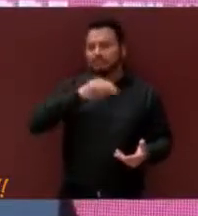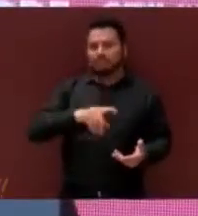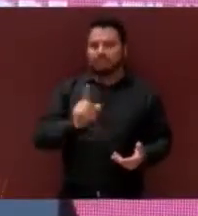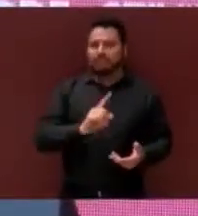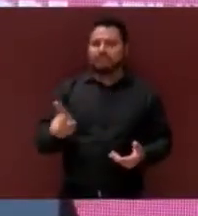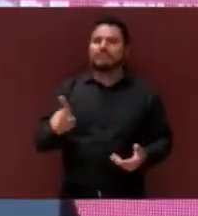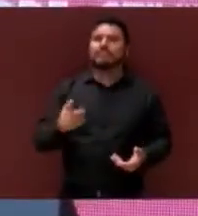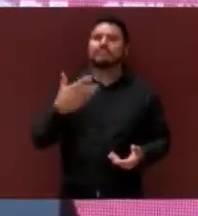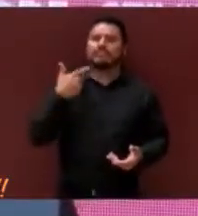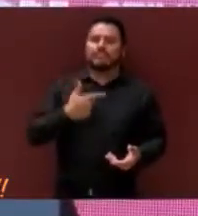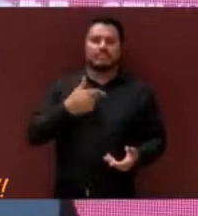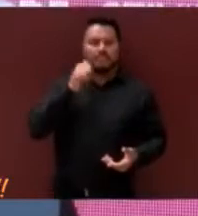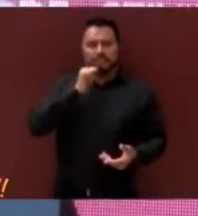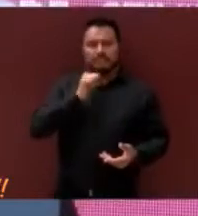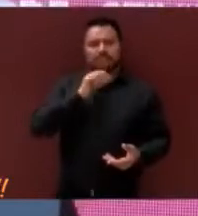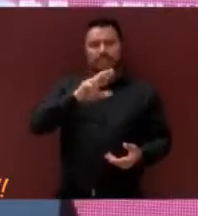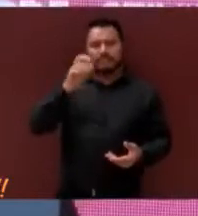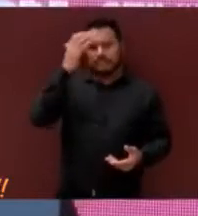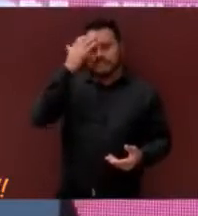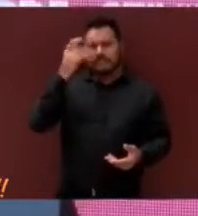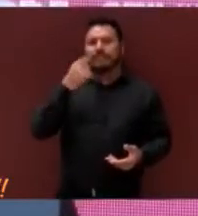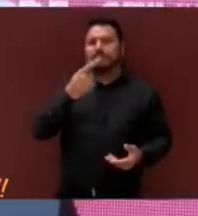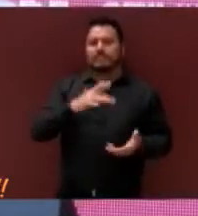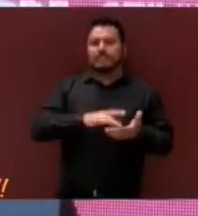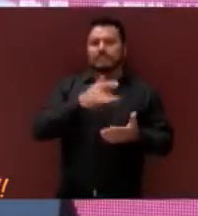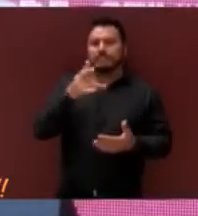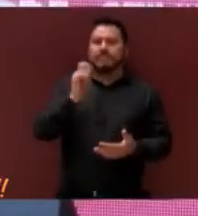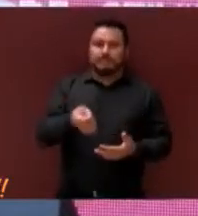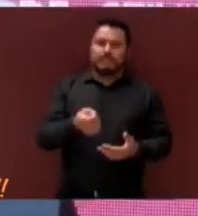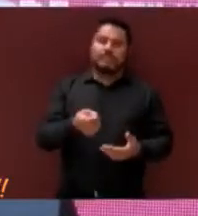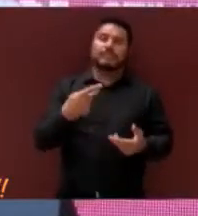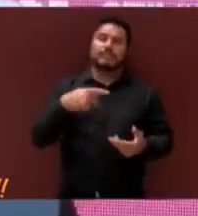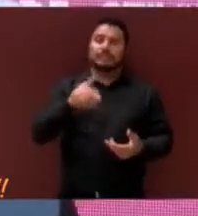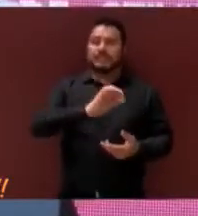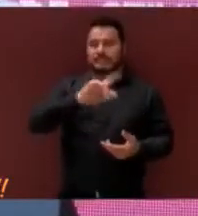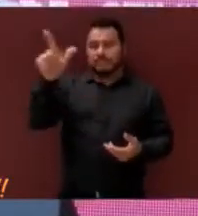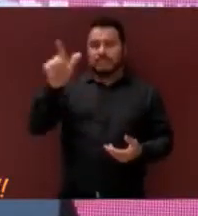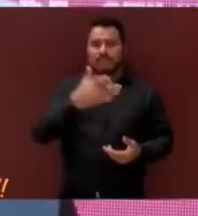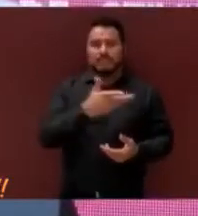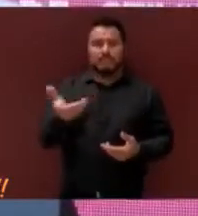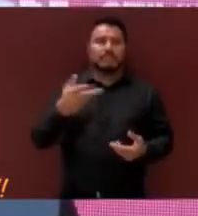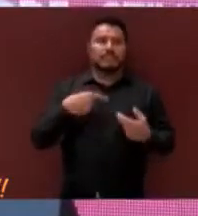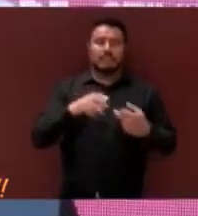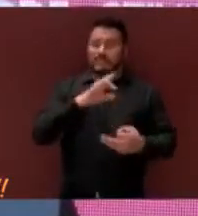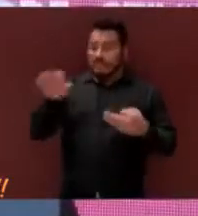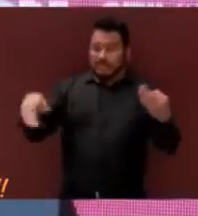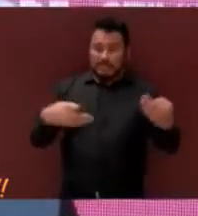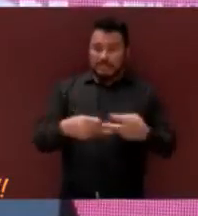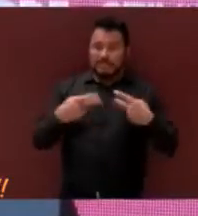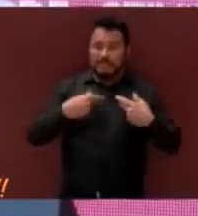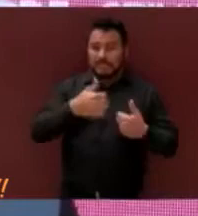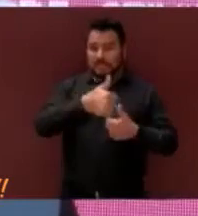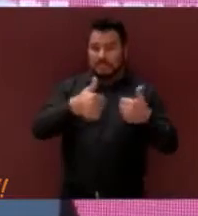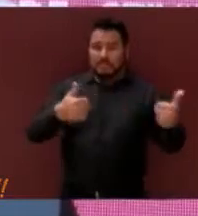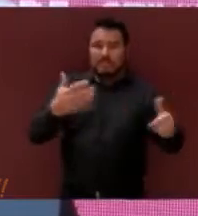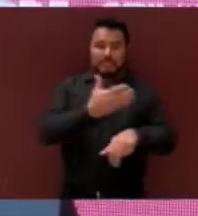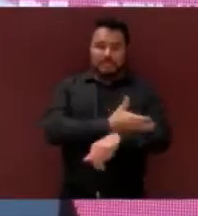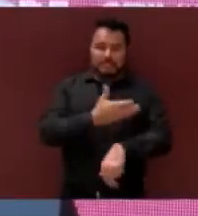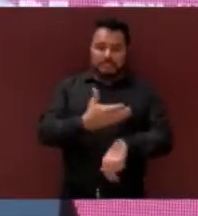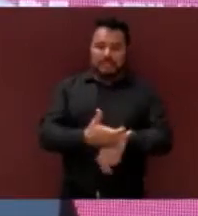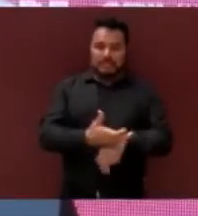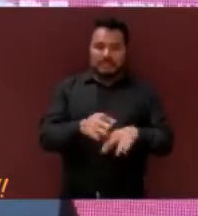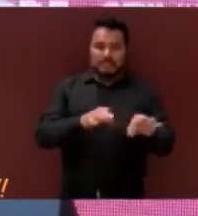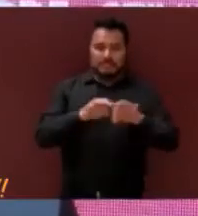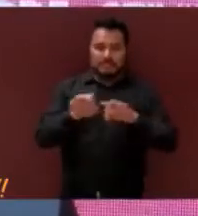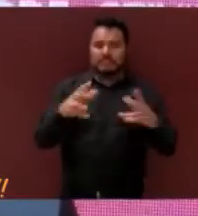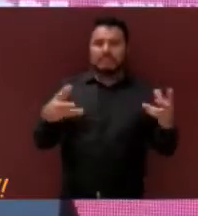Tengo también que reconocer y agradecer el profesionalismo de todos y cada uno de mis compañeros colaboradores